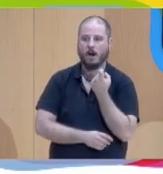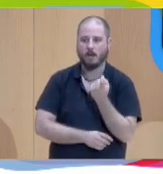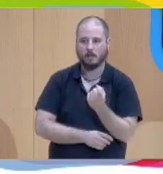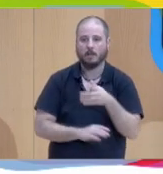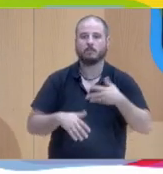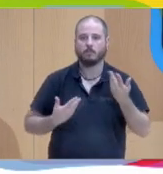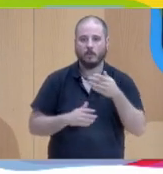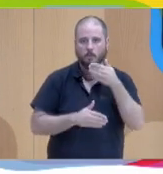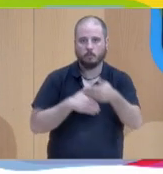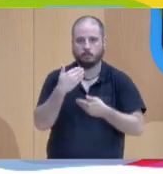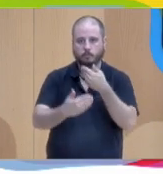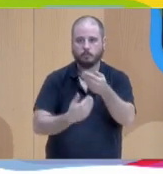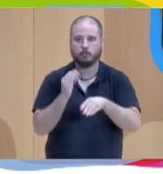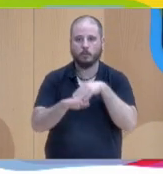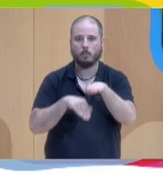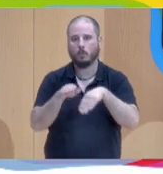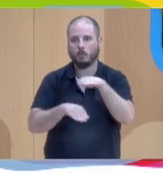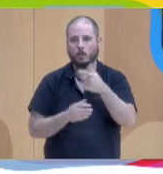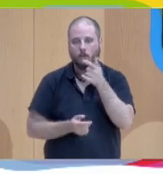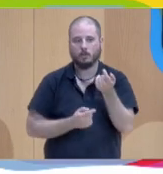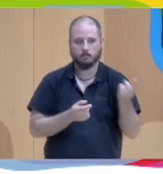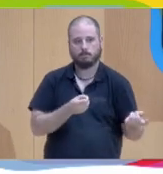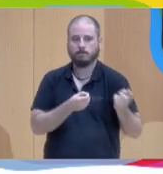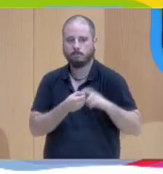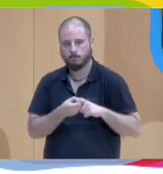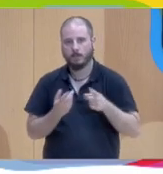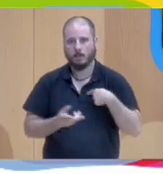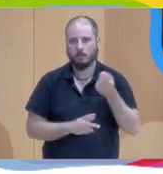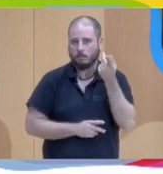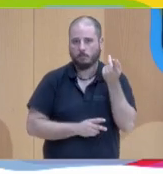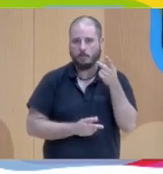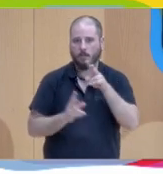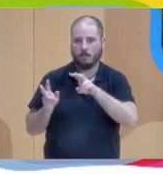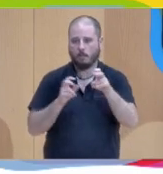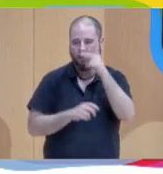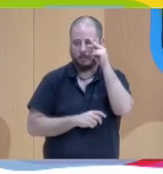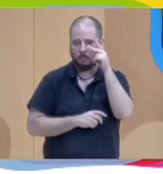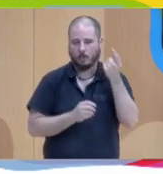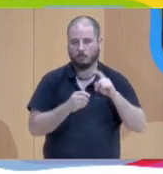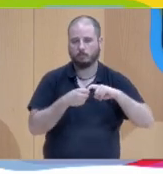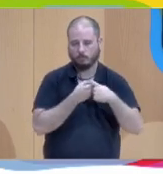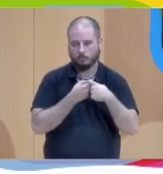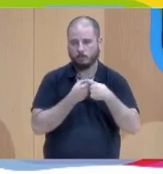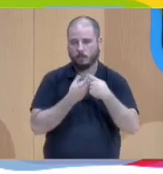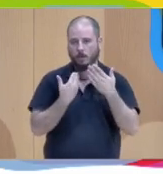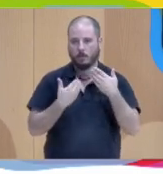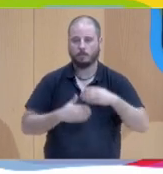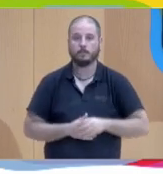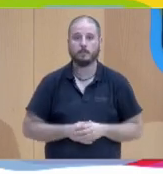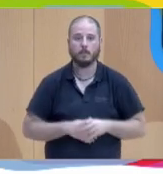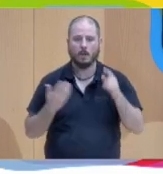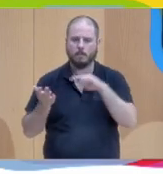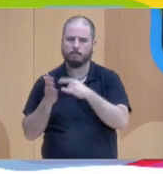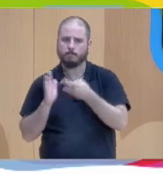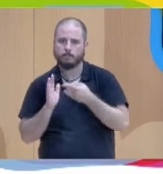presentes y hablar desde las preocupaciones de una manera conjunta. Plan, familias incorporadas, más